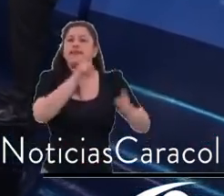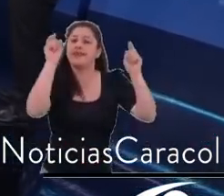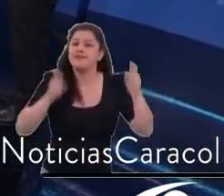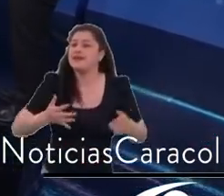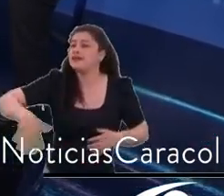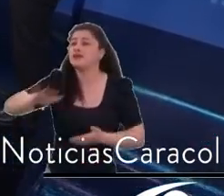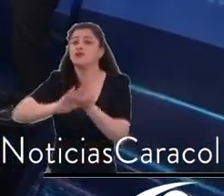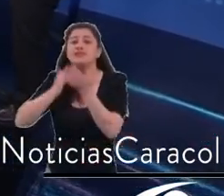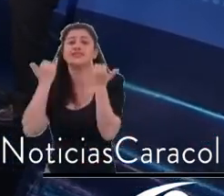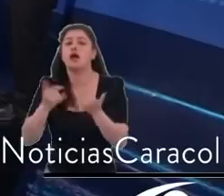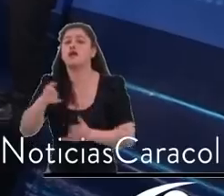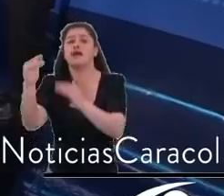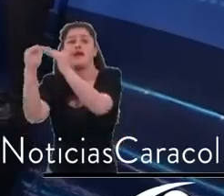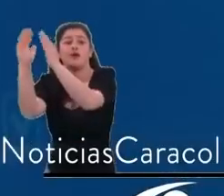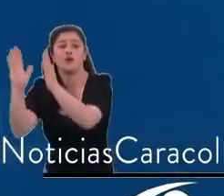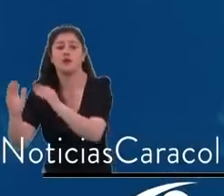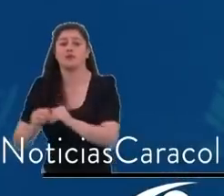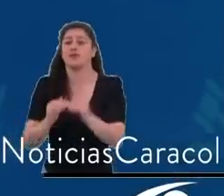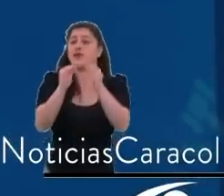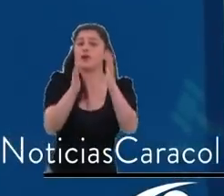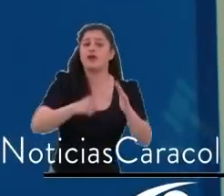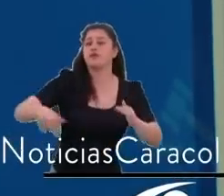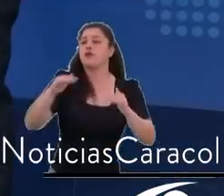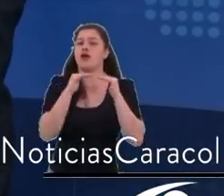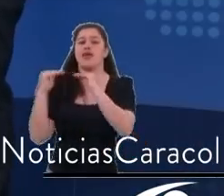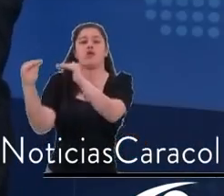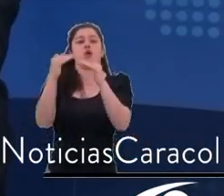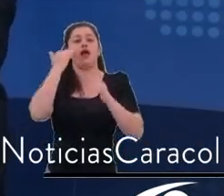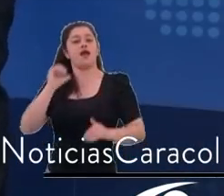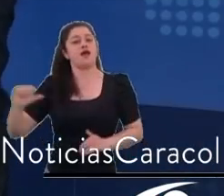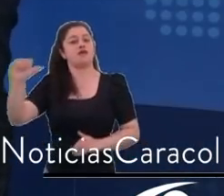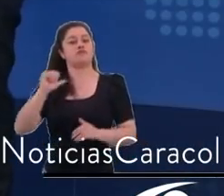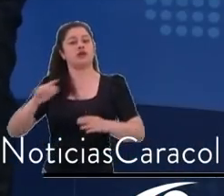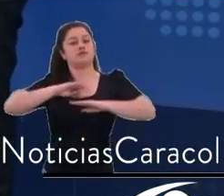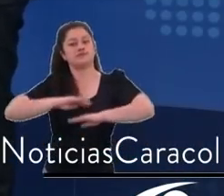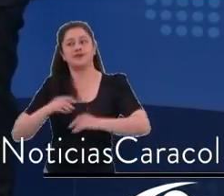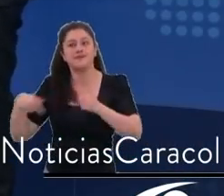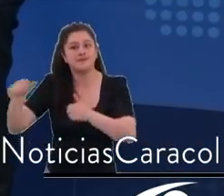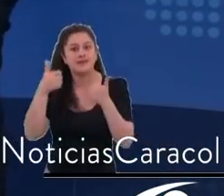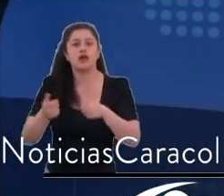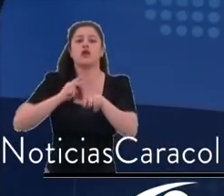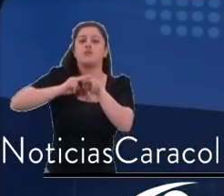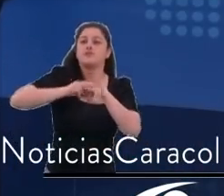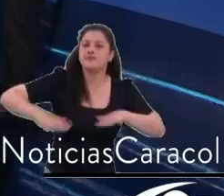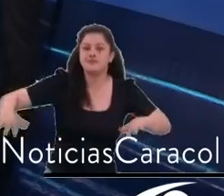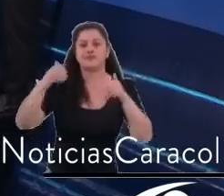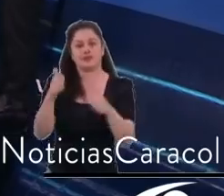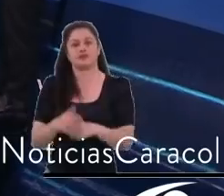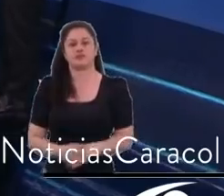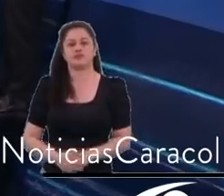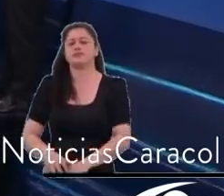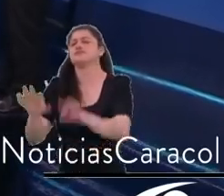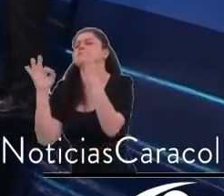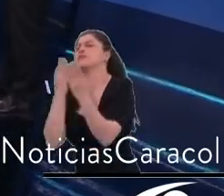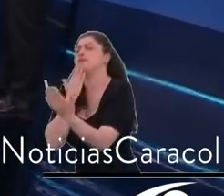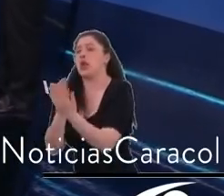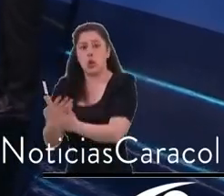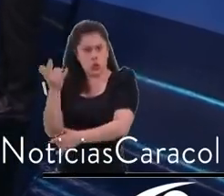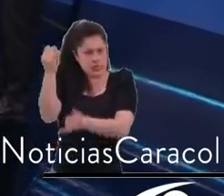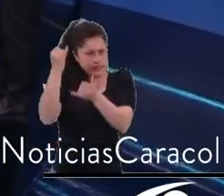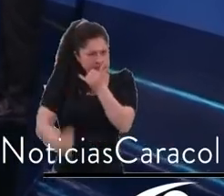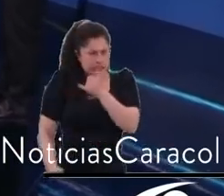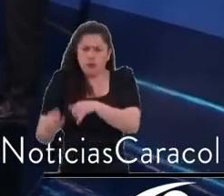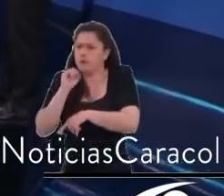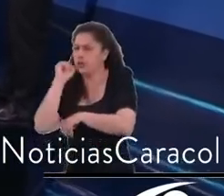cuidado que necesitan las mujeres, el metro que necesitan la región. Alcaldesa, rápidamente, para cerrar esta entrevista, quisiera preguntarle sobre una cosa que le han